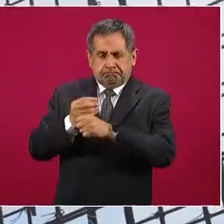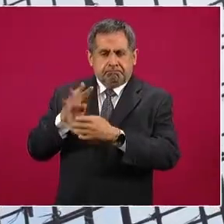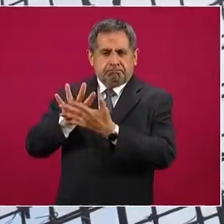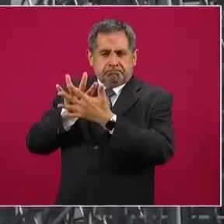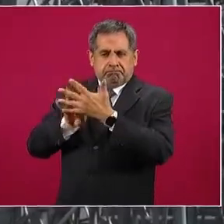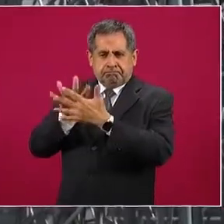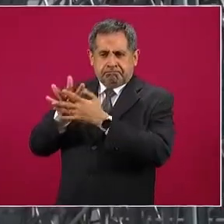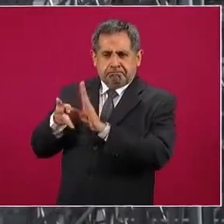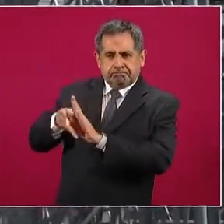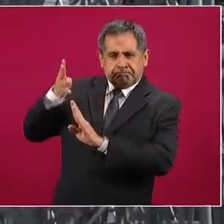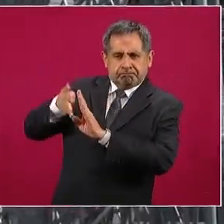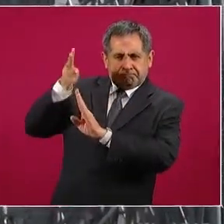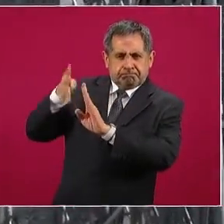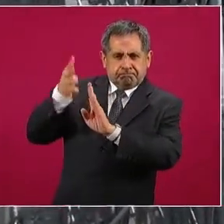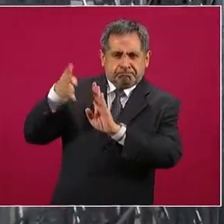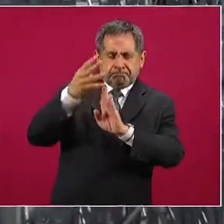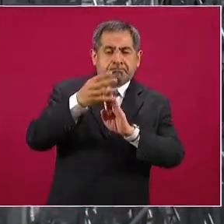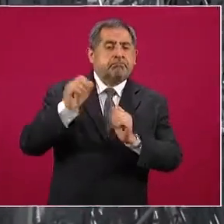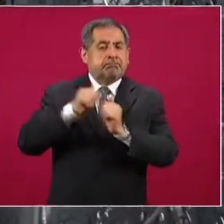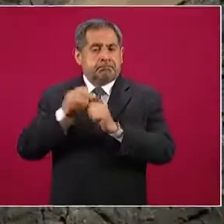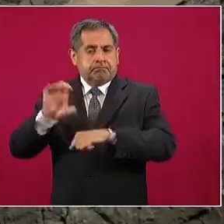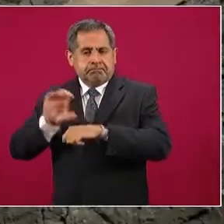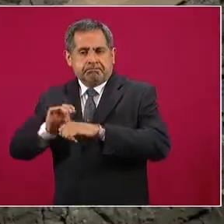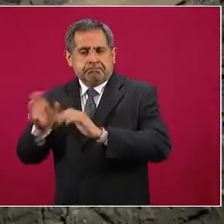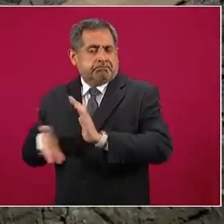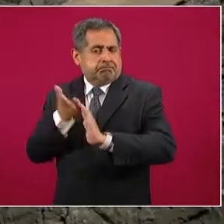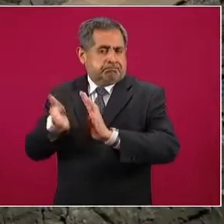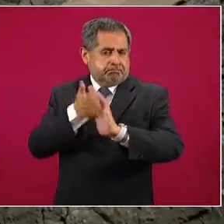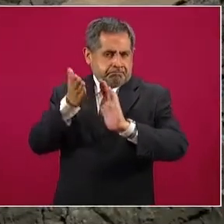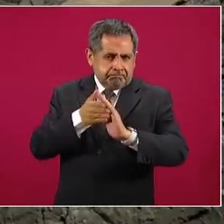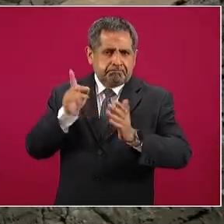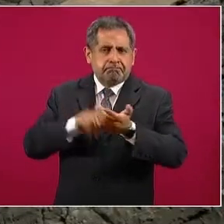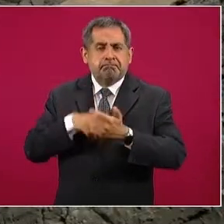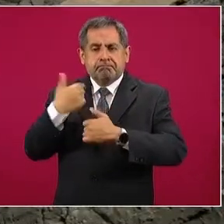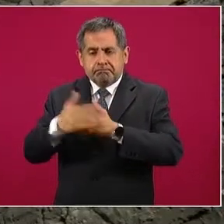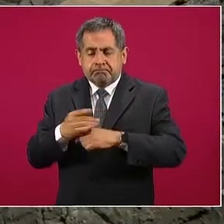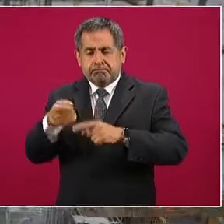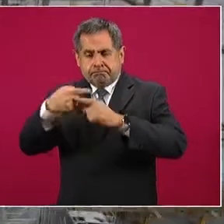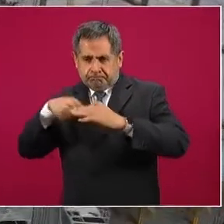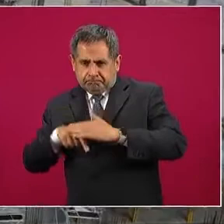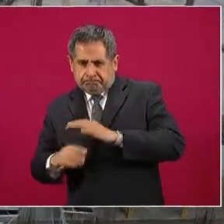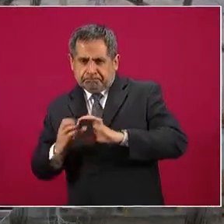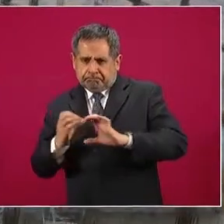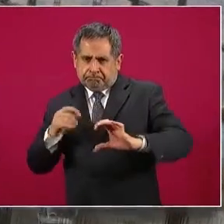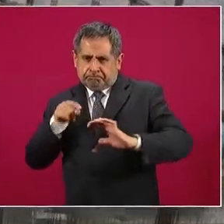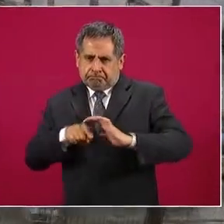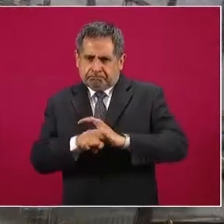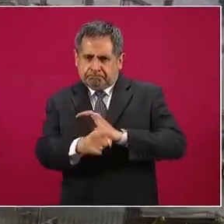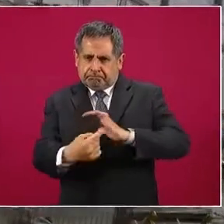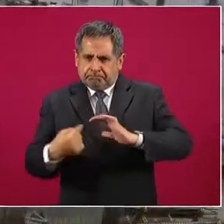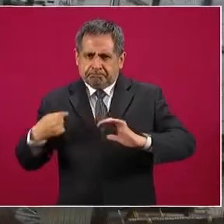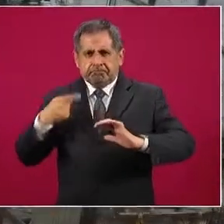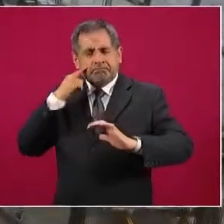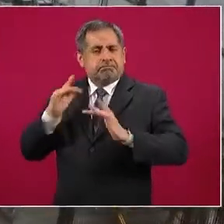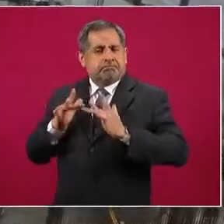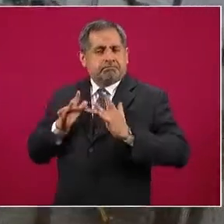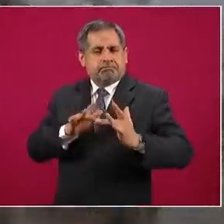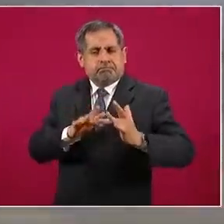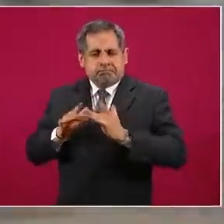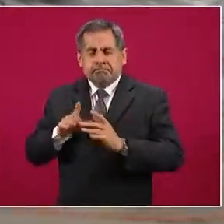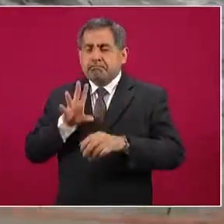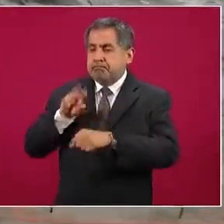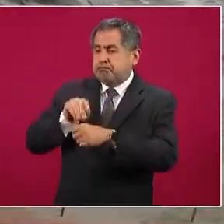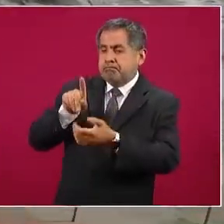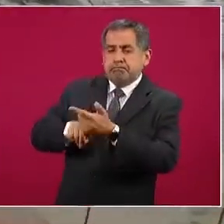cimentación y vaciado de concreto en muros perimetrales, así como en la construcción de ductos de telecom, instalación eléctrica, hidráulica y sanitaria.